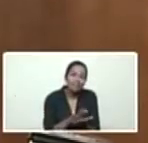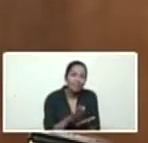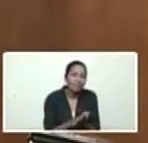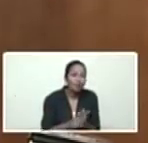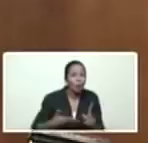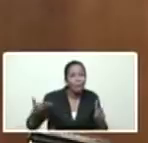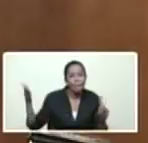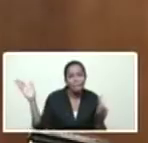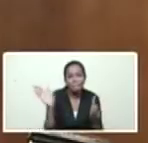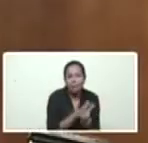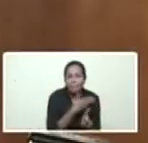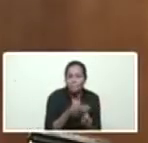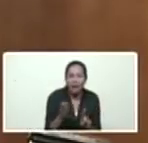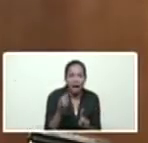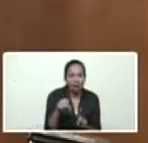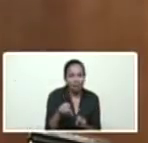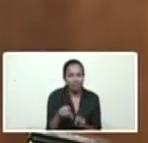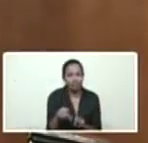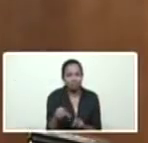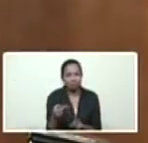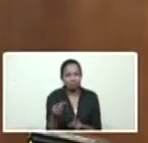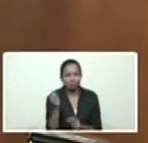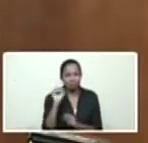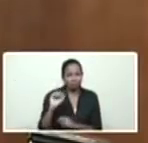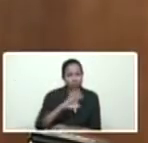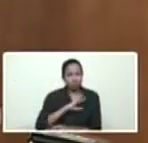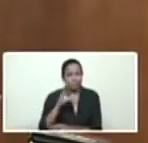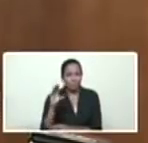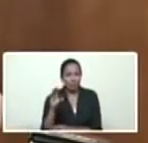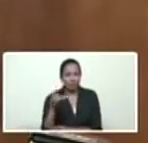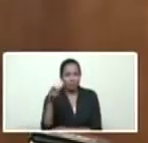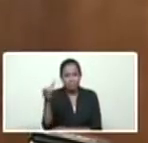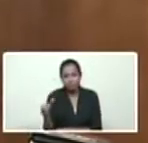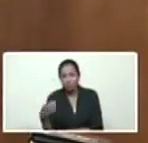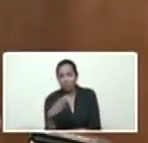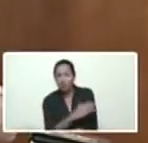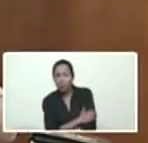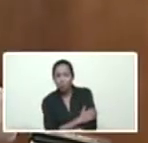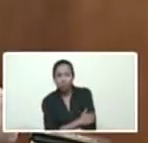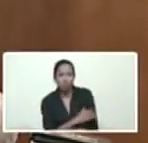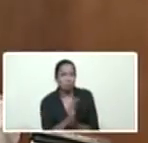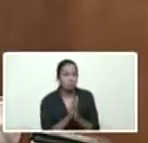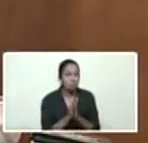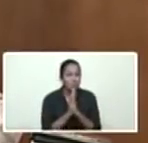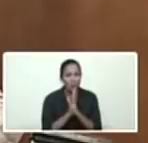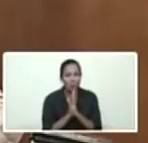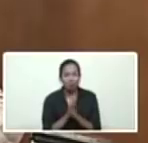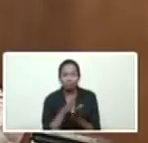señores de la derecha antipatria señores de la oposición cesen sus ataques